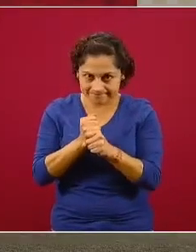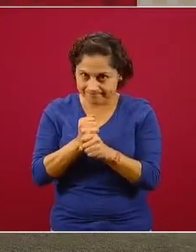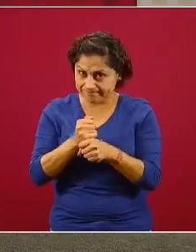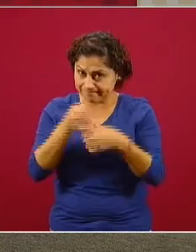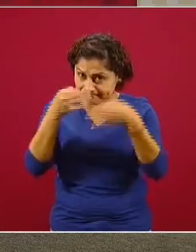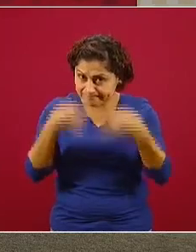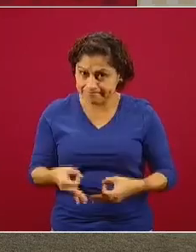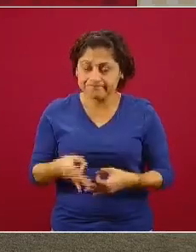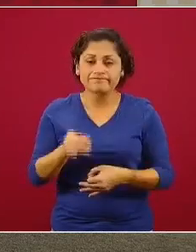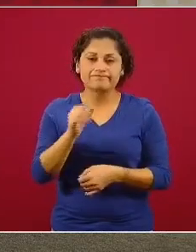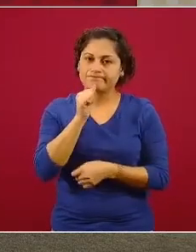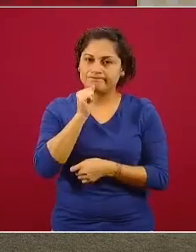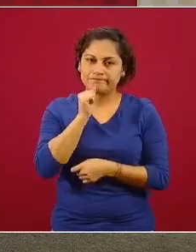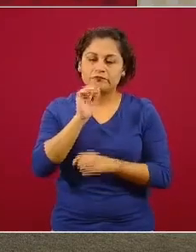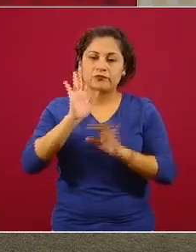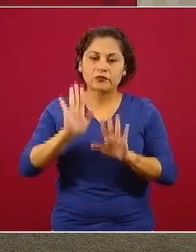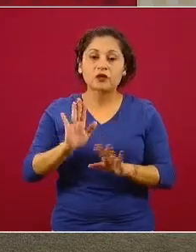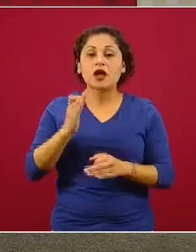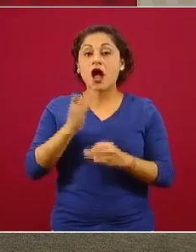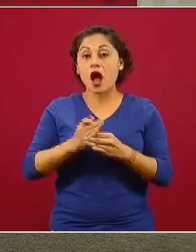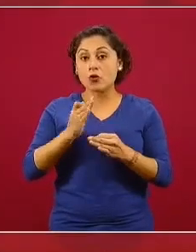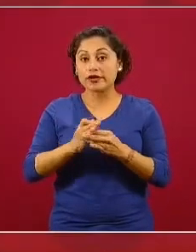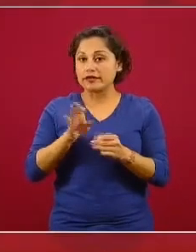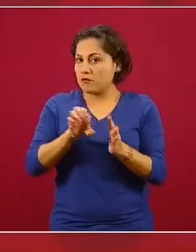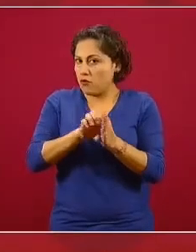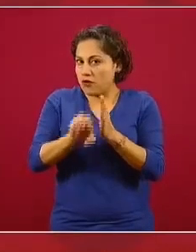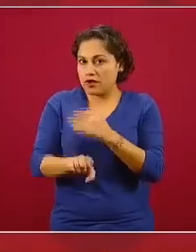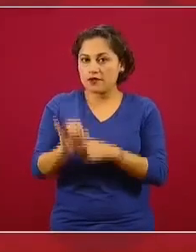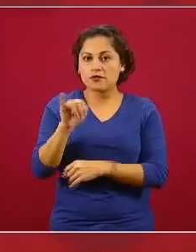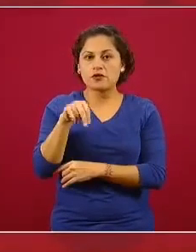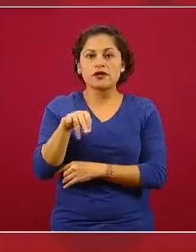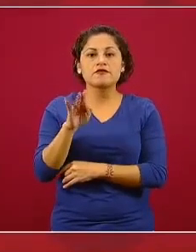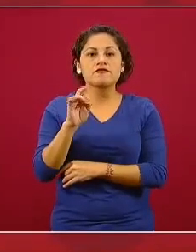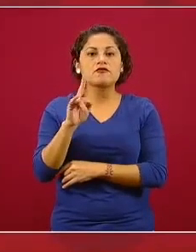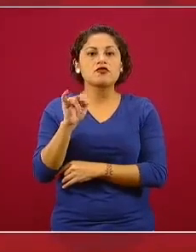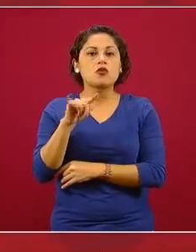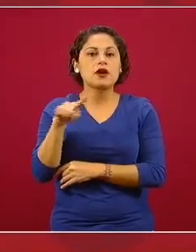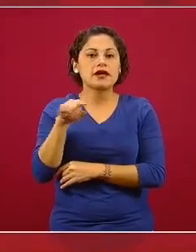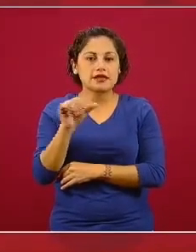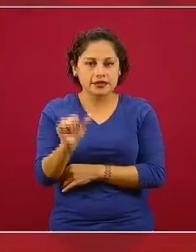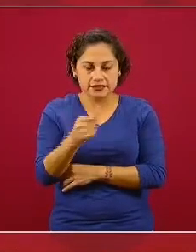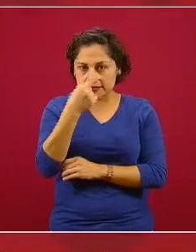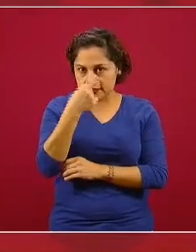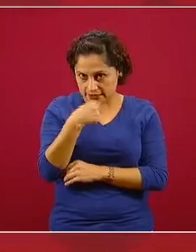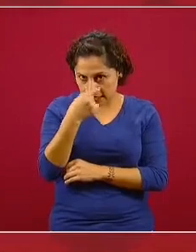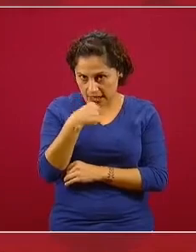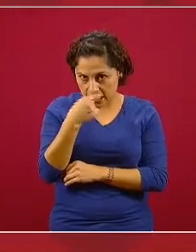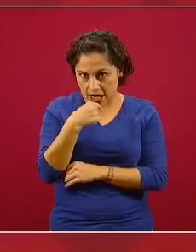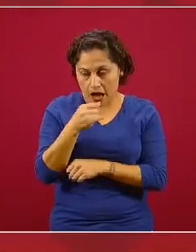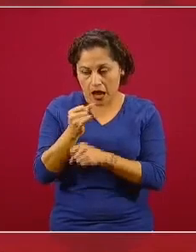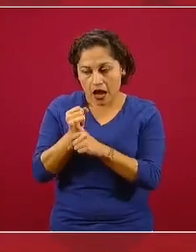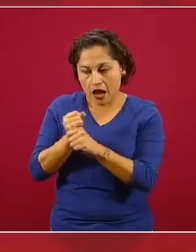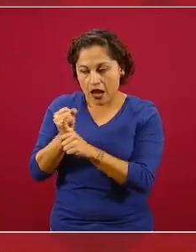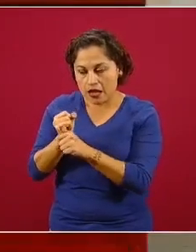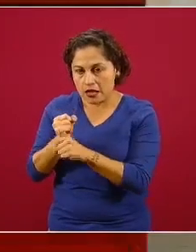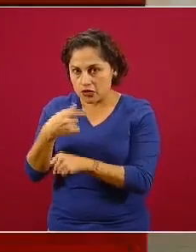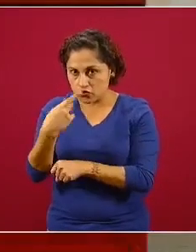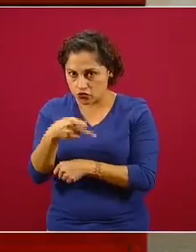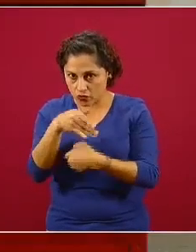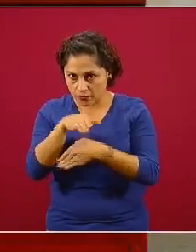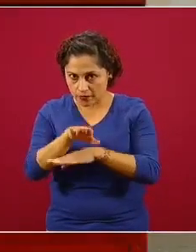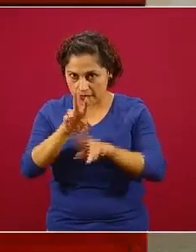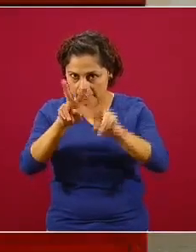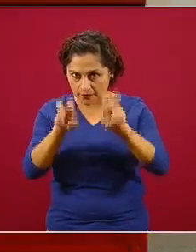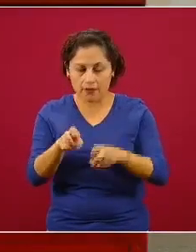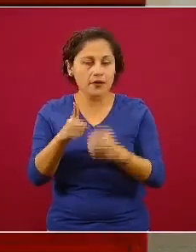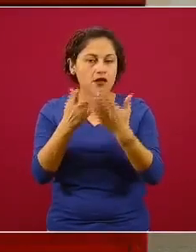influenza y COVID son muy, muy distintos, no se conoce tampoco que esto pudiera pasar. Lo que sí se conoce